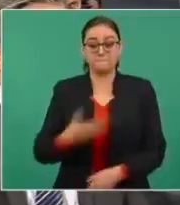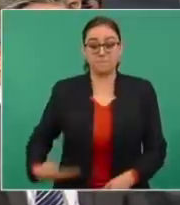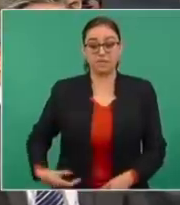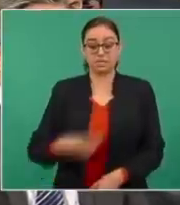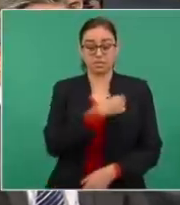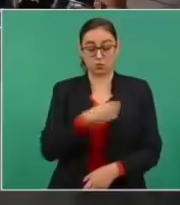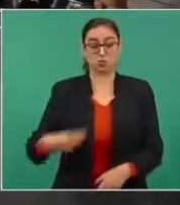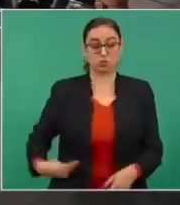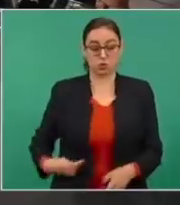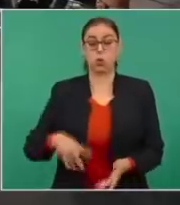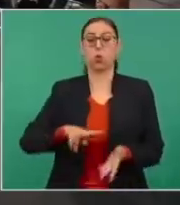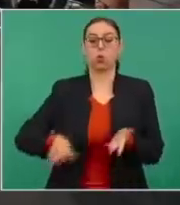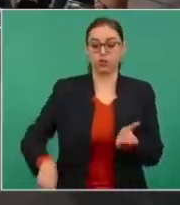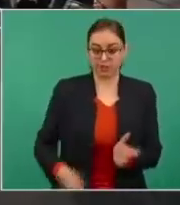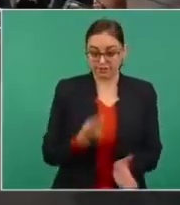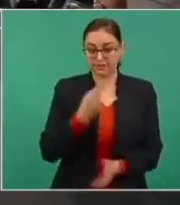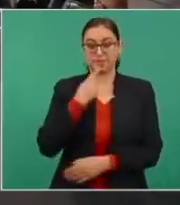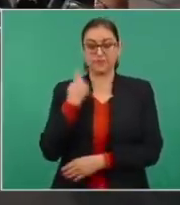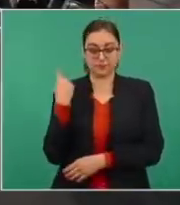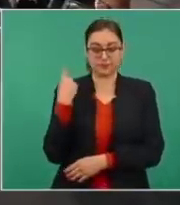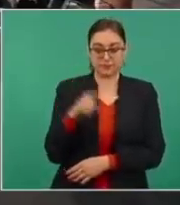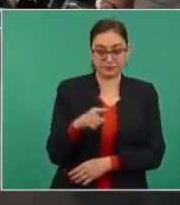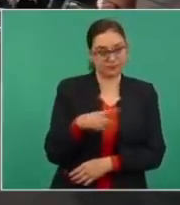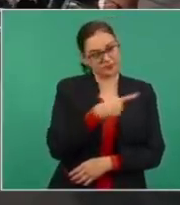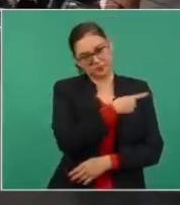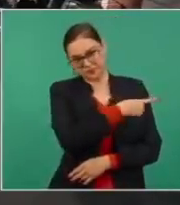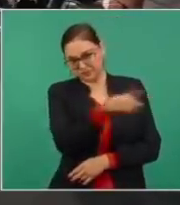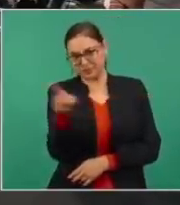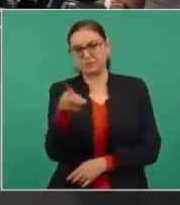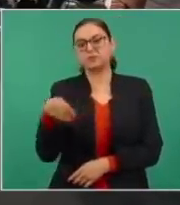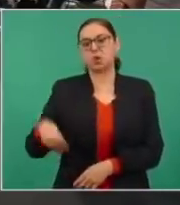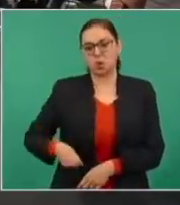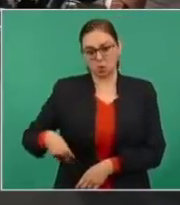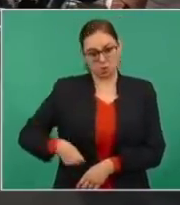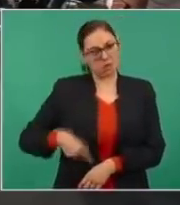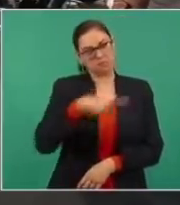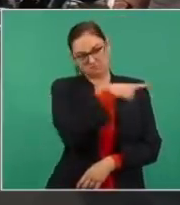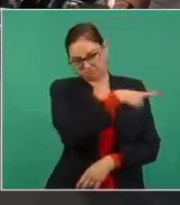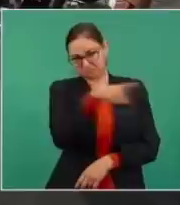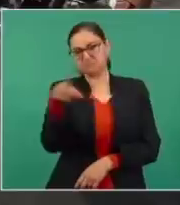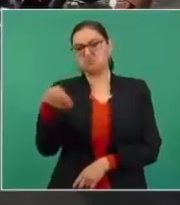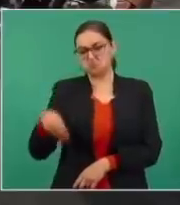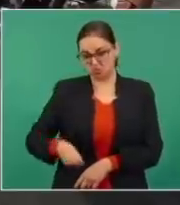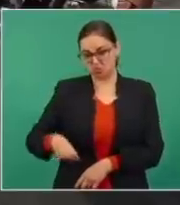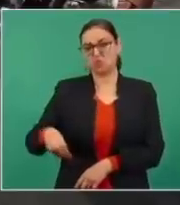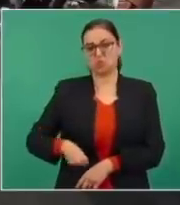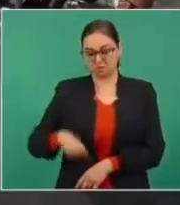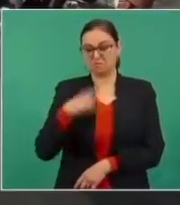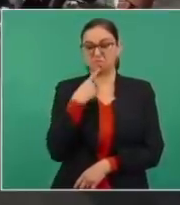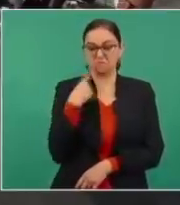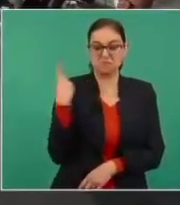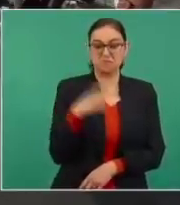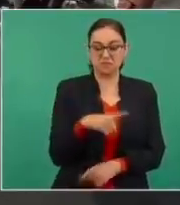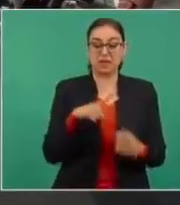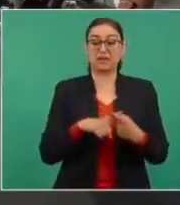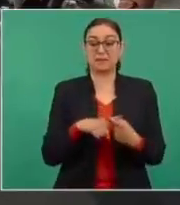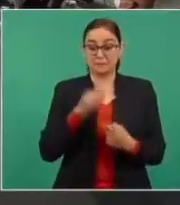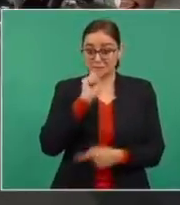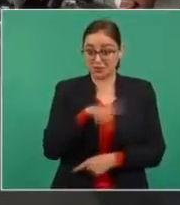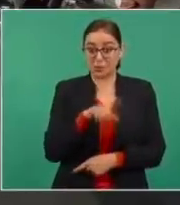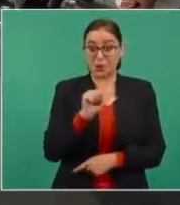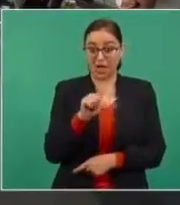está acusando a todas estas personas que hemos entrevistado, incluyendo a Adelfo Regino,